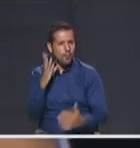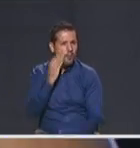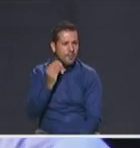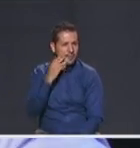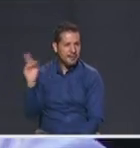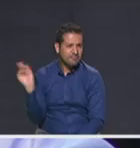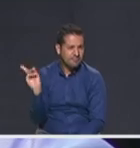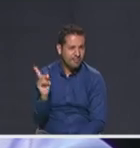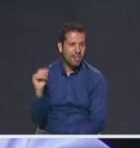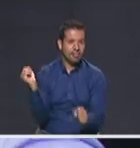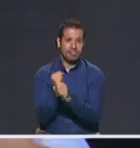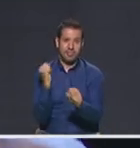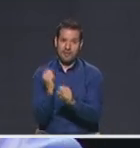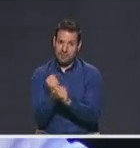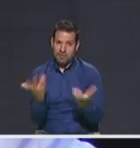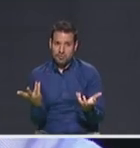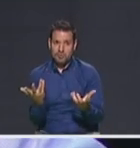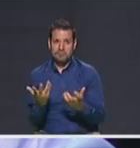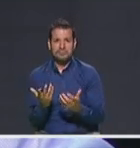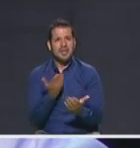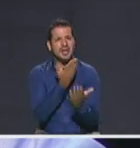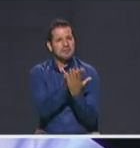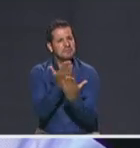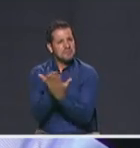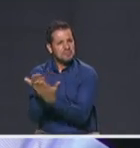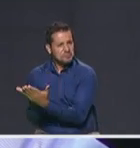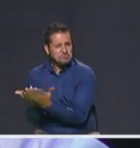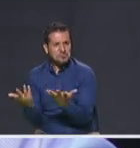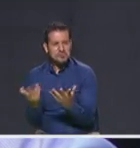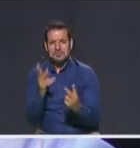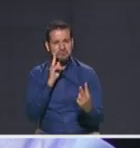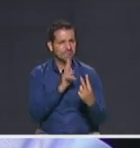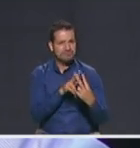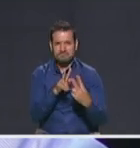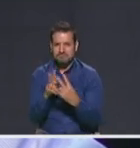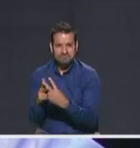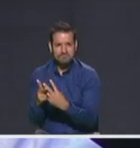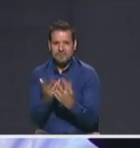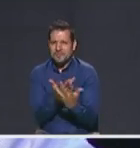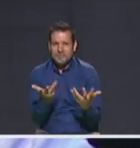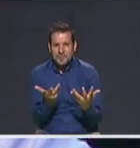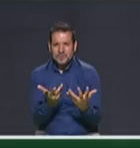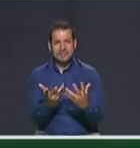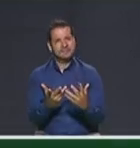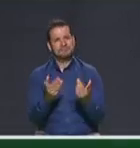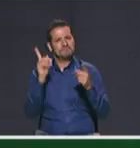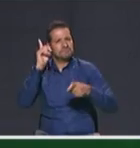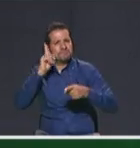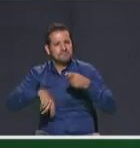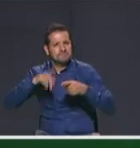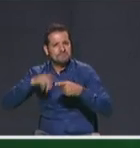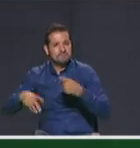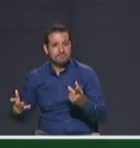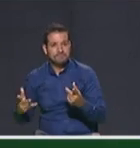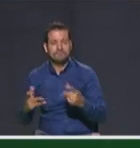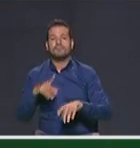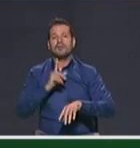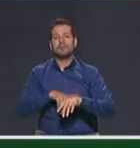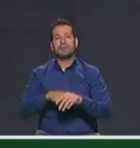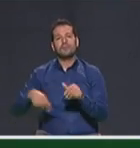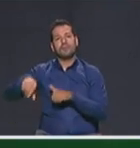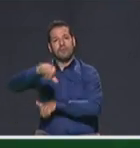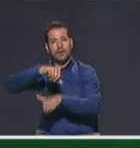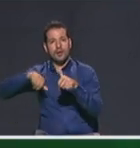No nos vamos a aventurar con propuestas que no conocemos, que no son posibles. Tiempo para Juan David